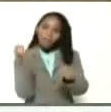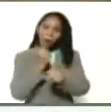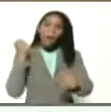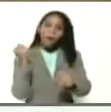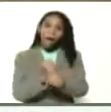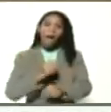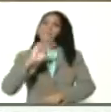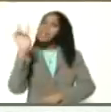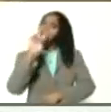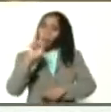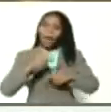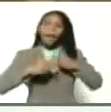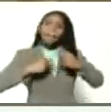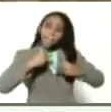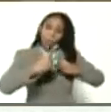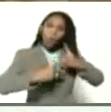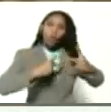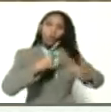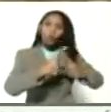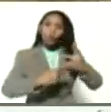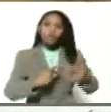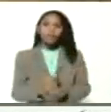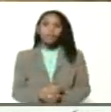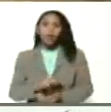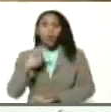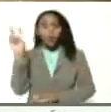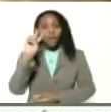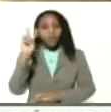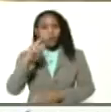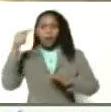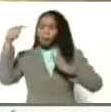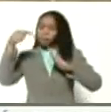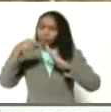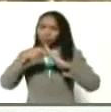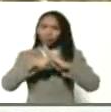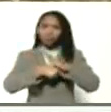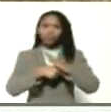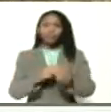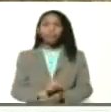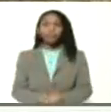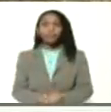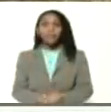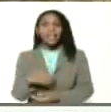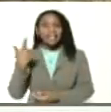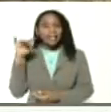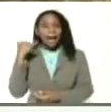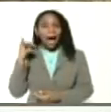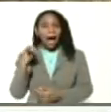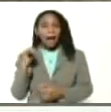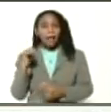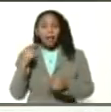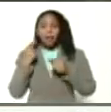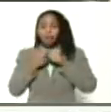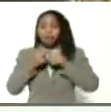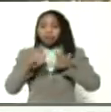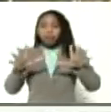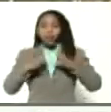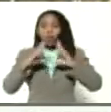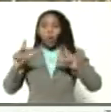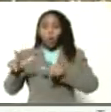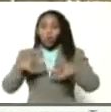Venezuela que produce. es una Venezuela profunda que está regada por todos lados.